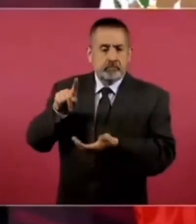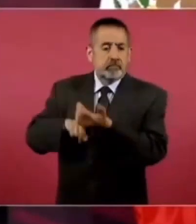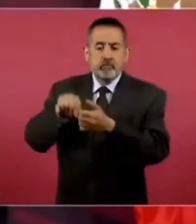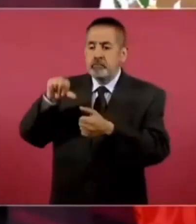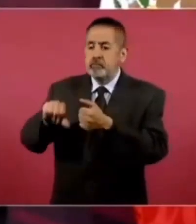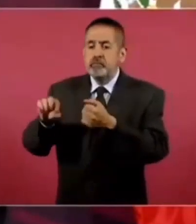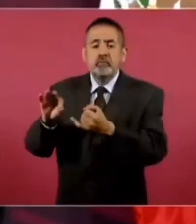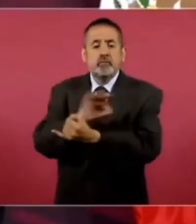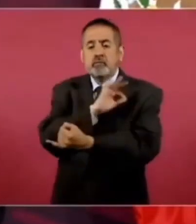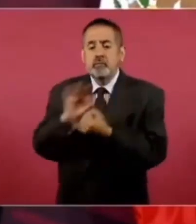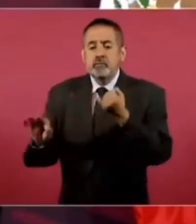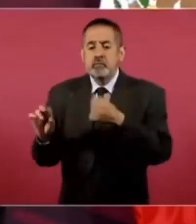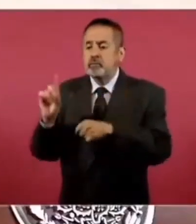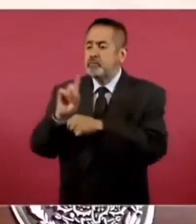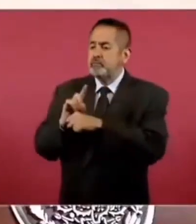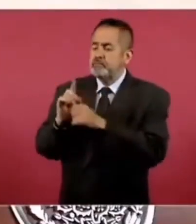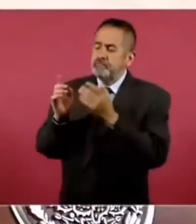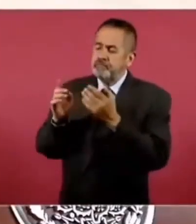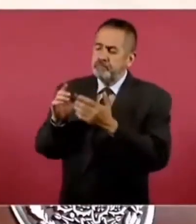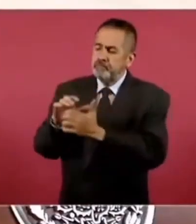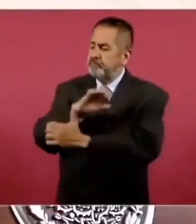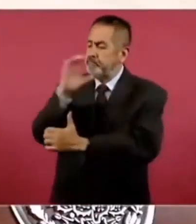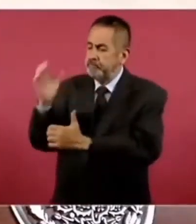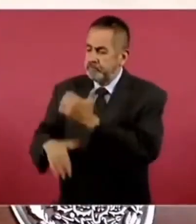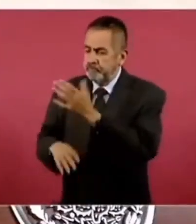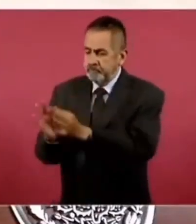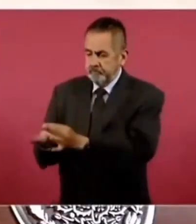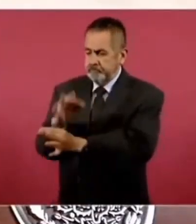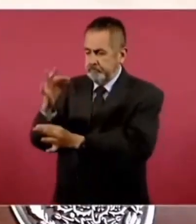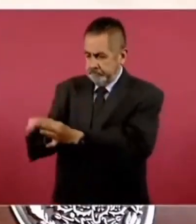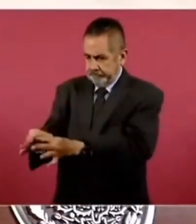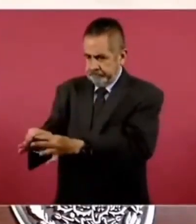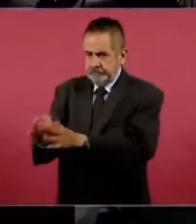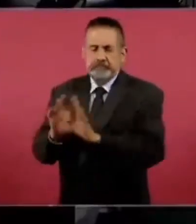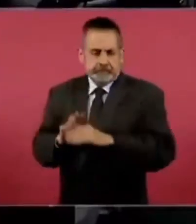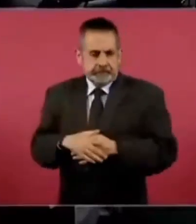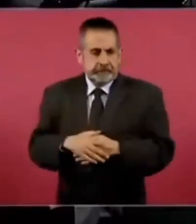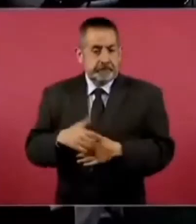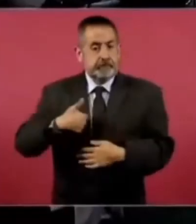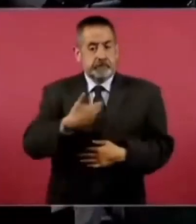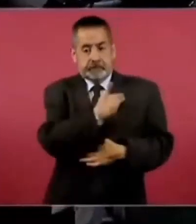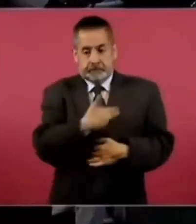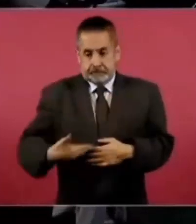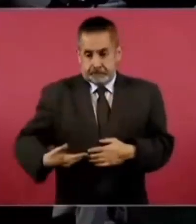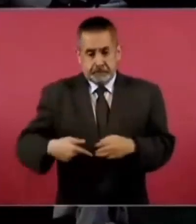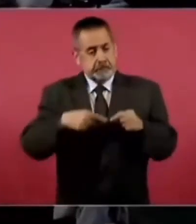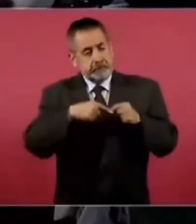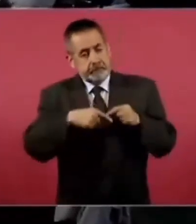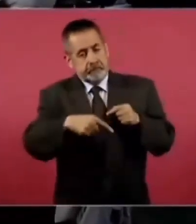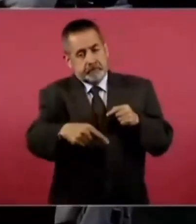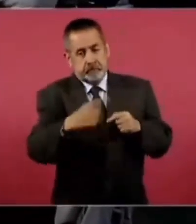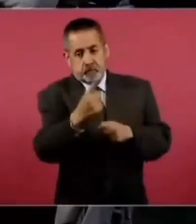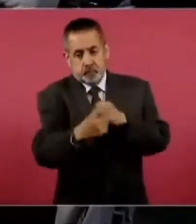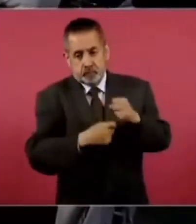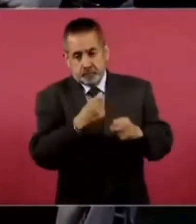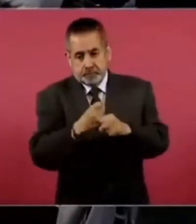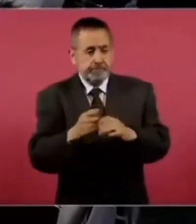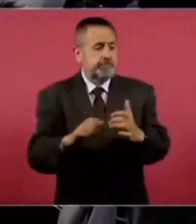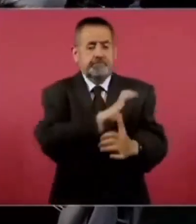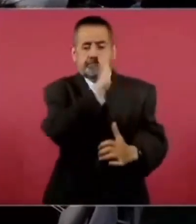y ya como gobernante en un año y me retiro,